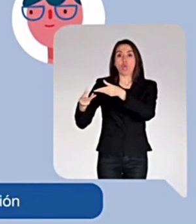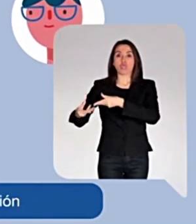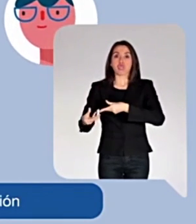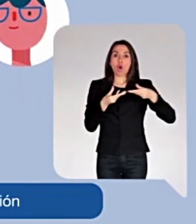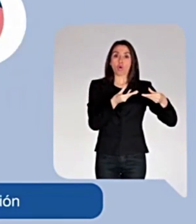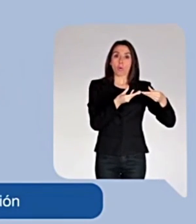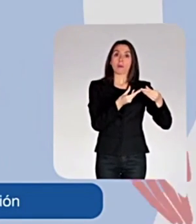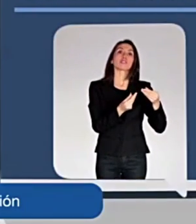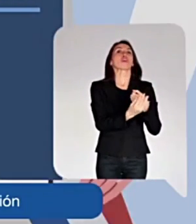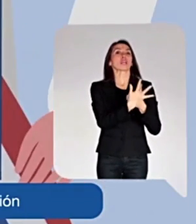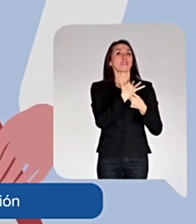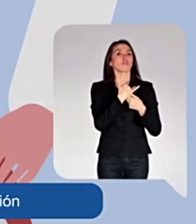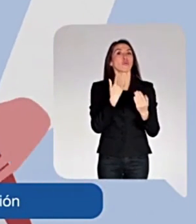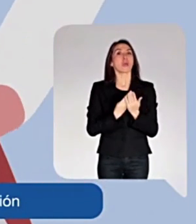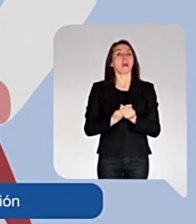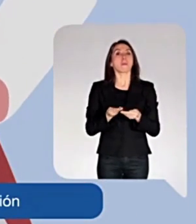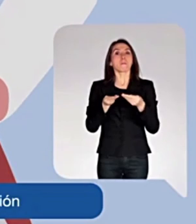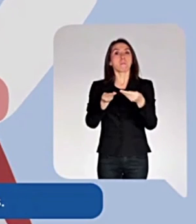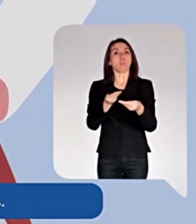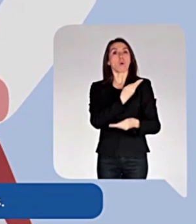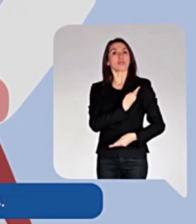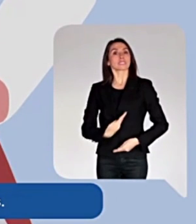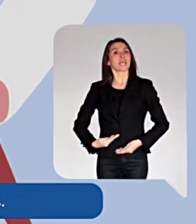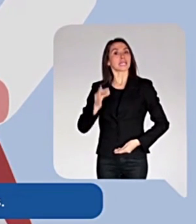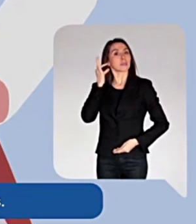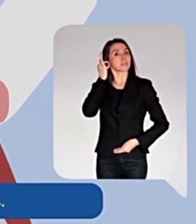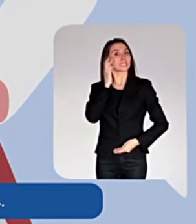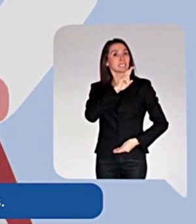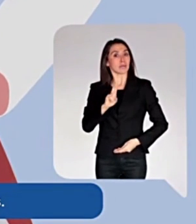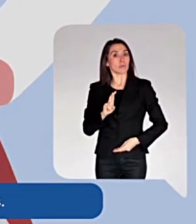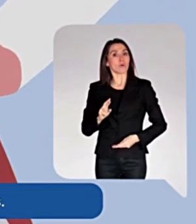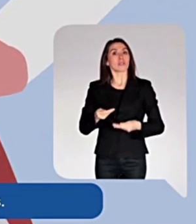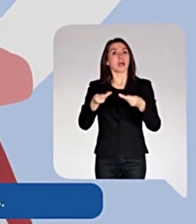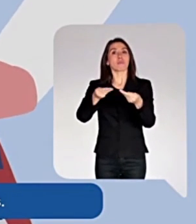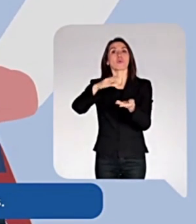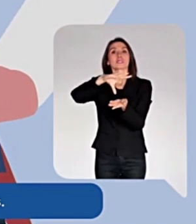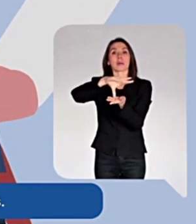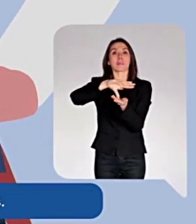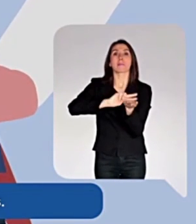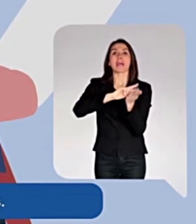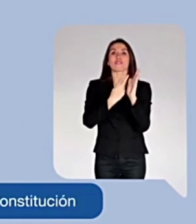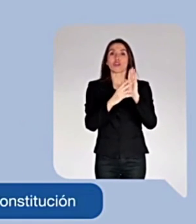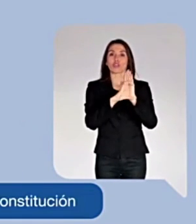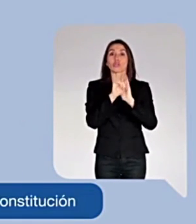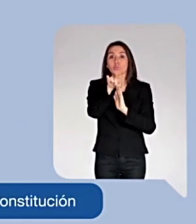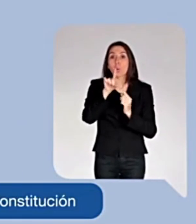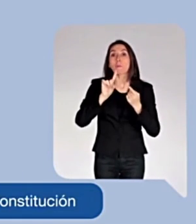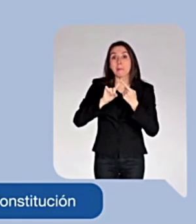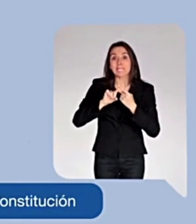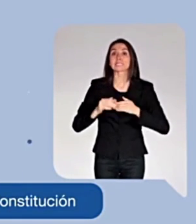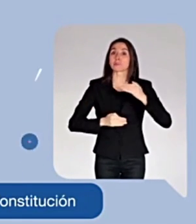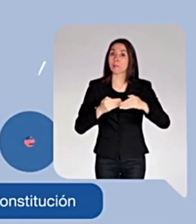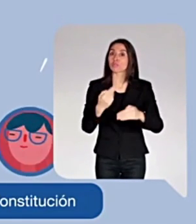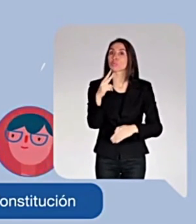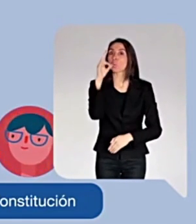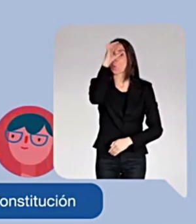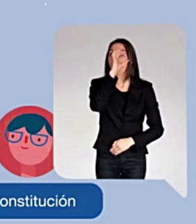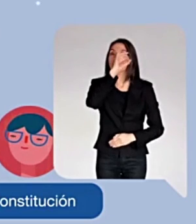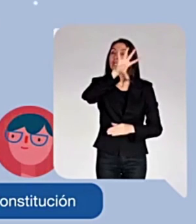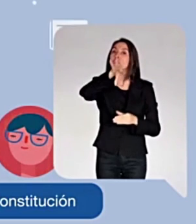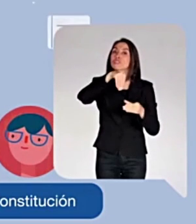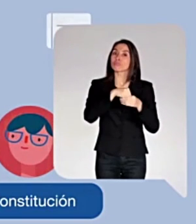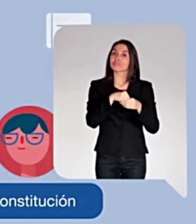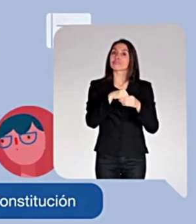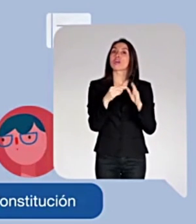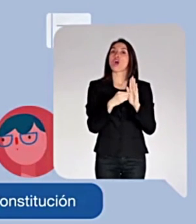Este documento incidirá en la propuesta de Constitución que la Presidenta de la República presentará al país. Si participas de este proceso, tu